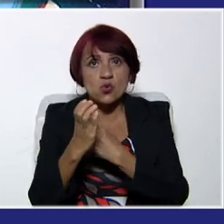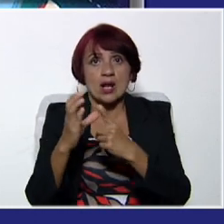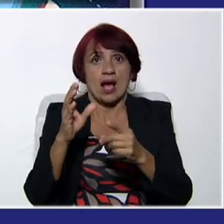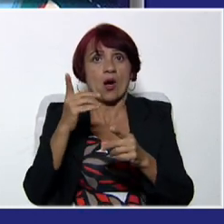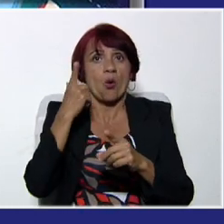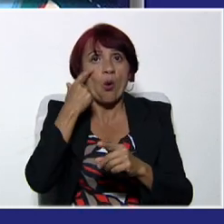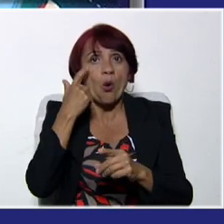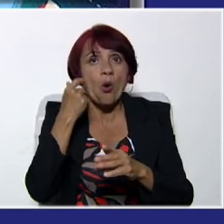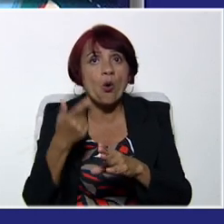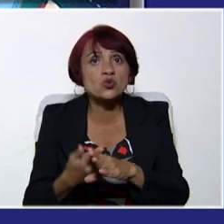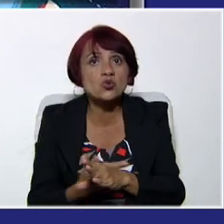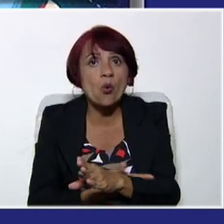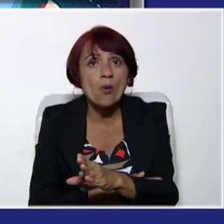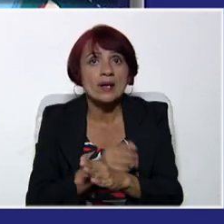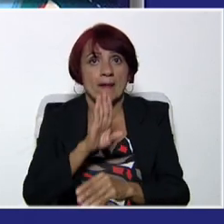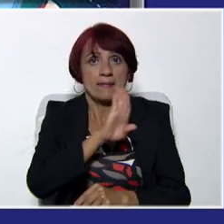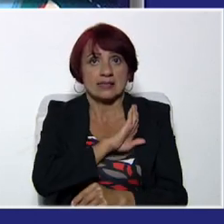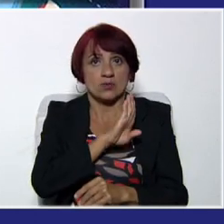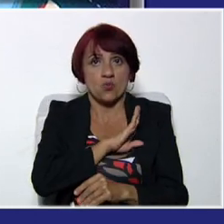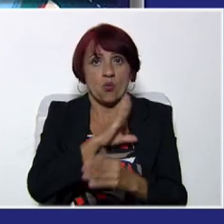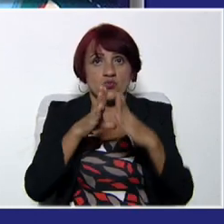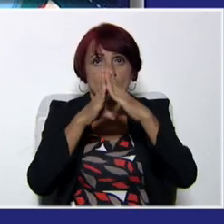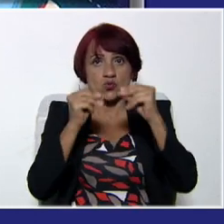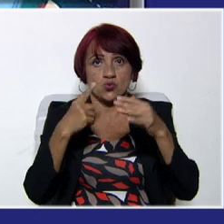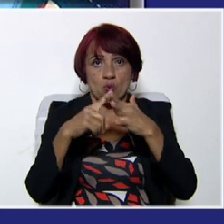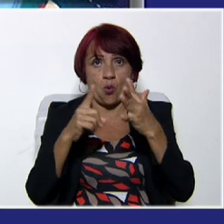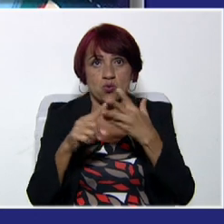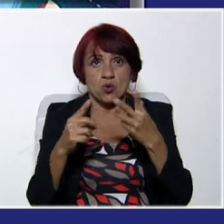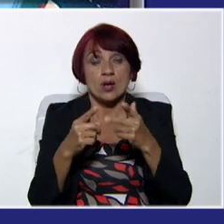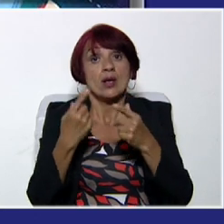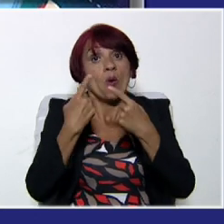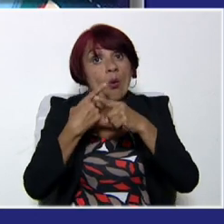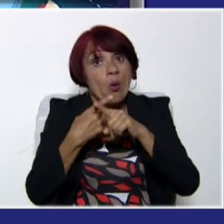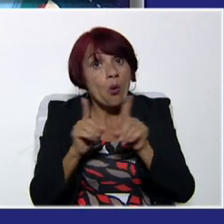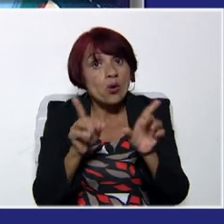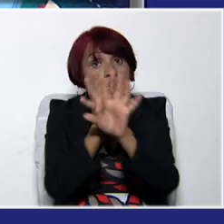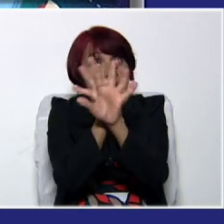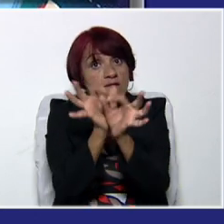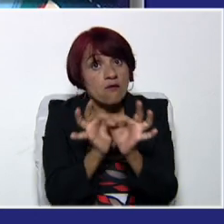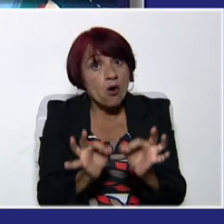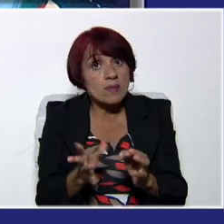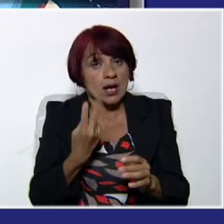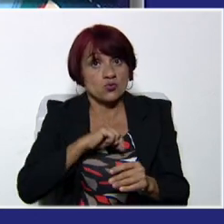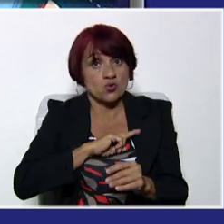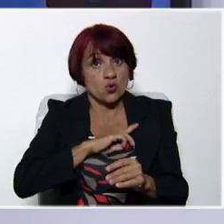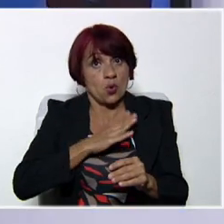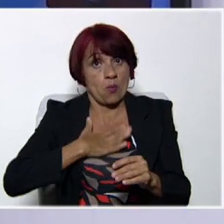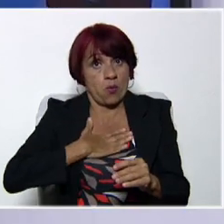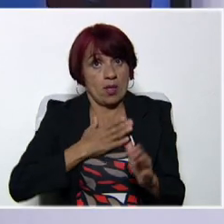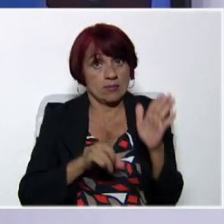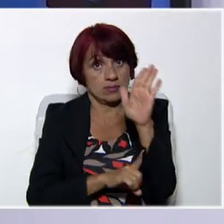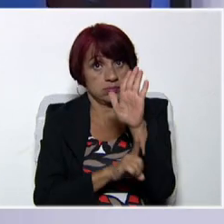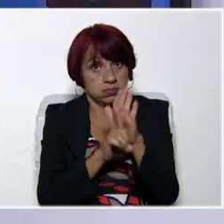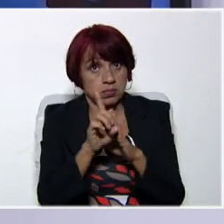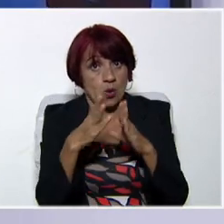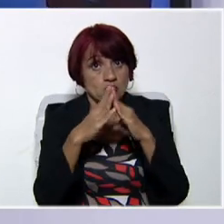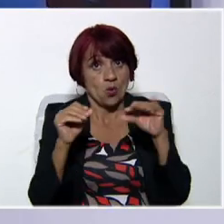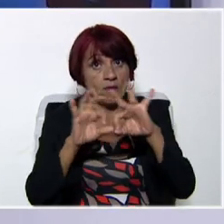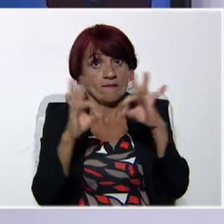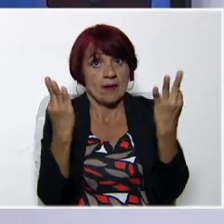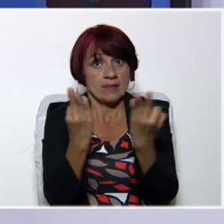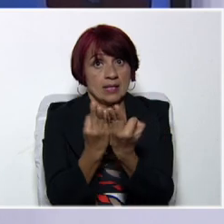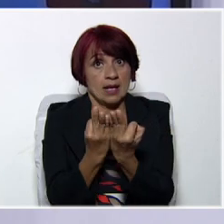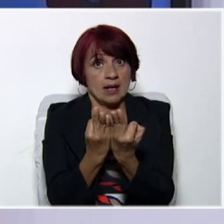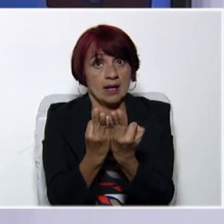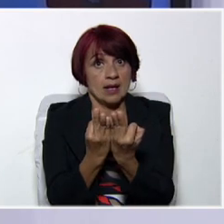costumbres, a nuestras raíces, a nuestros valores. Y otra de las maneras que nosotros podemos desarrollar las potencialidades en familia